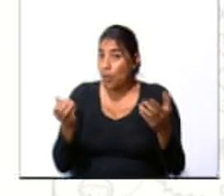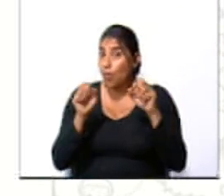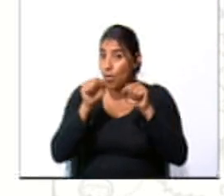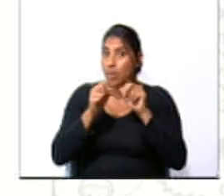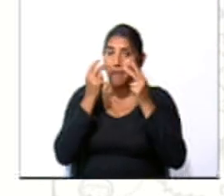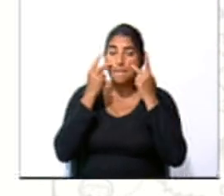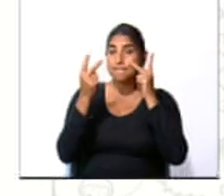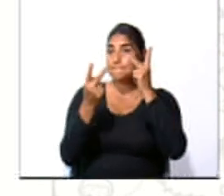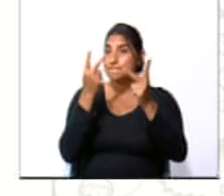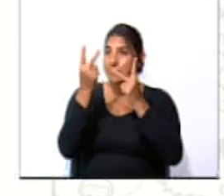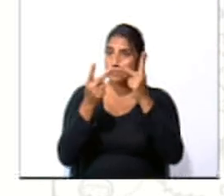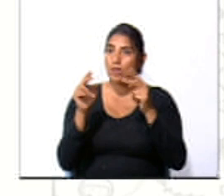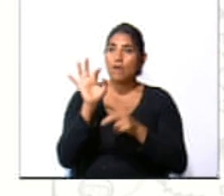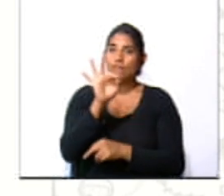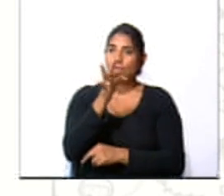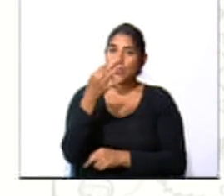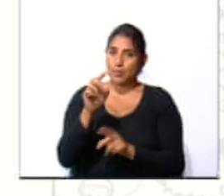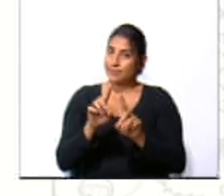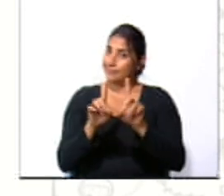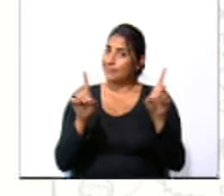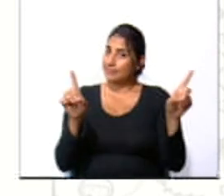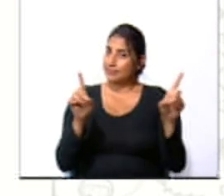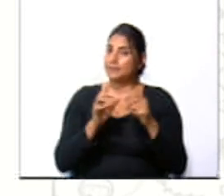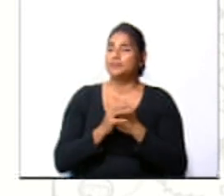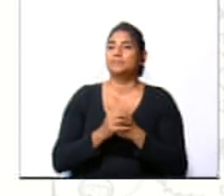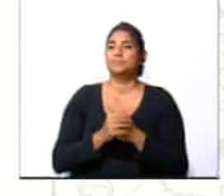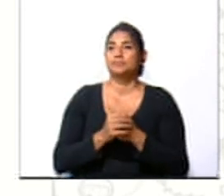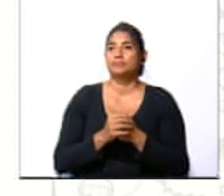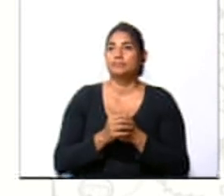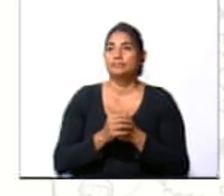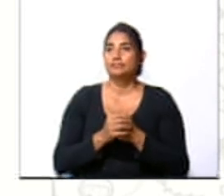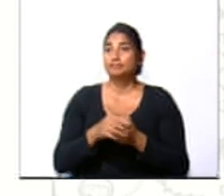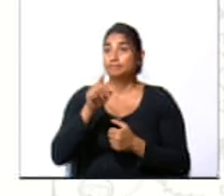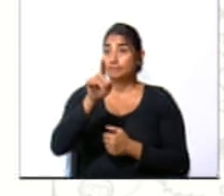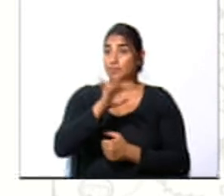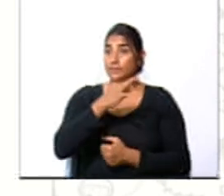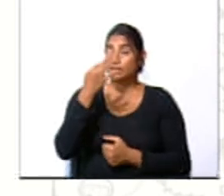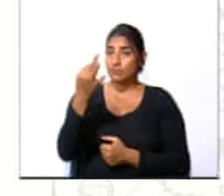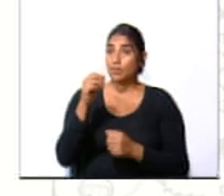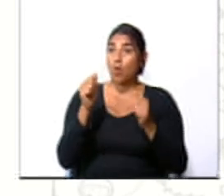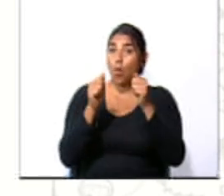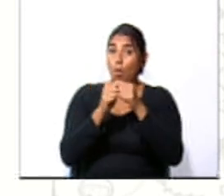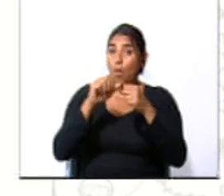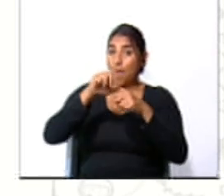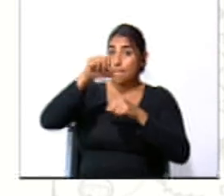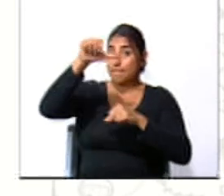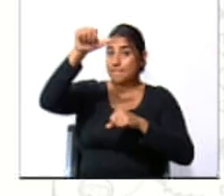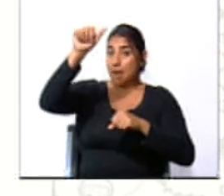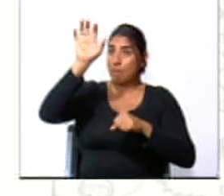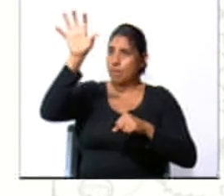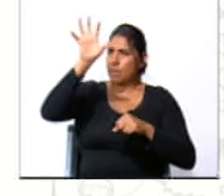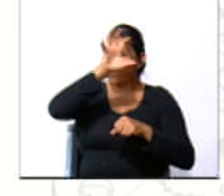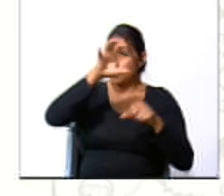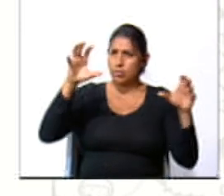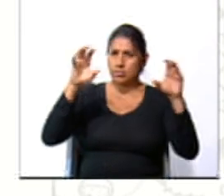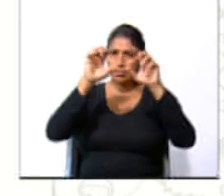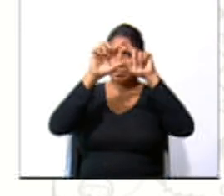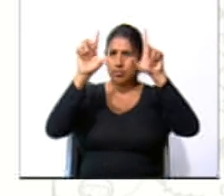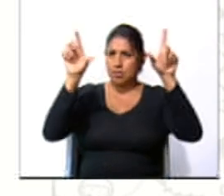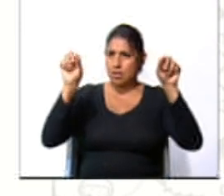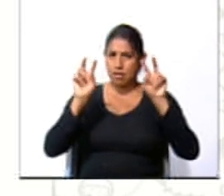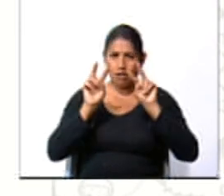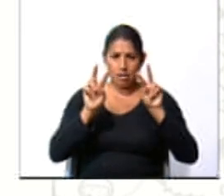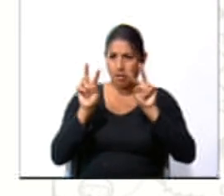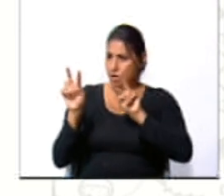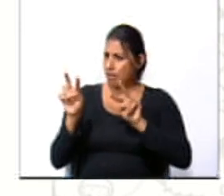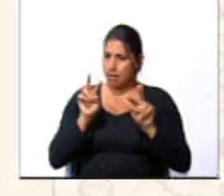visualizar de una manera diferente. De esta manera, con el mapa conceptual resulta más llamativo